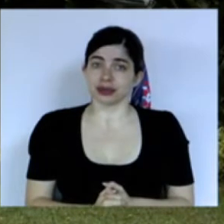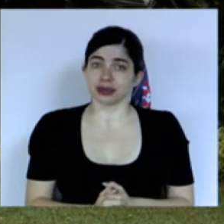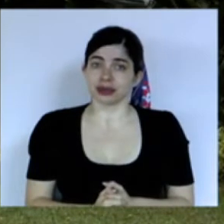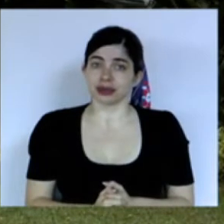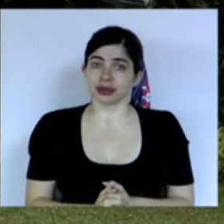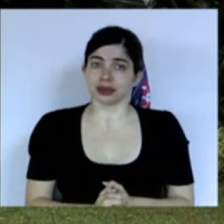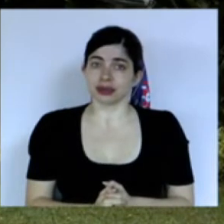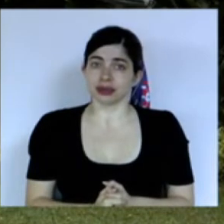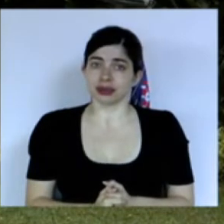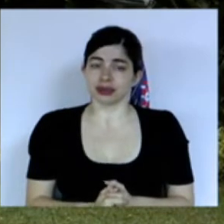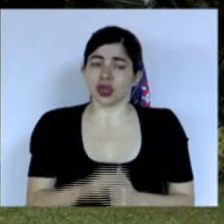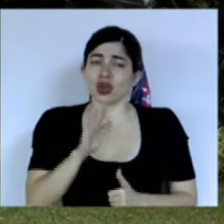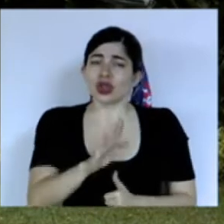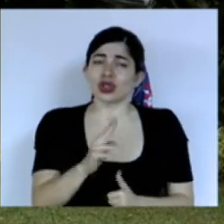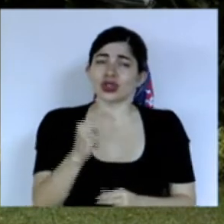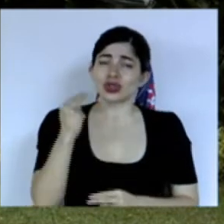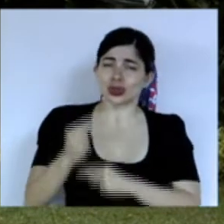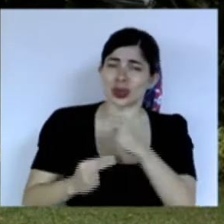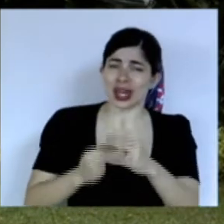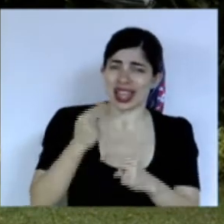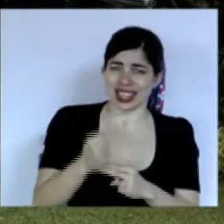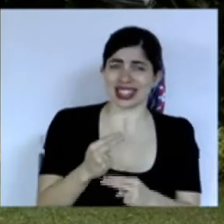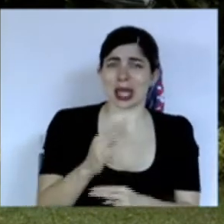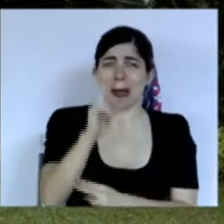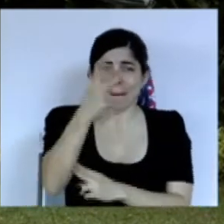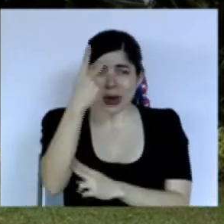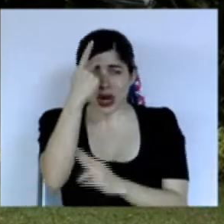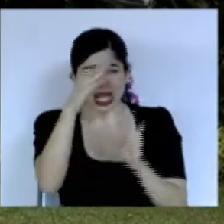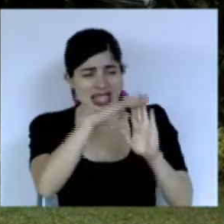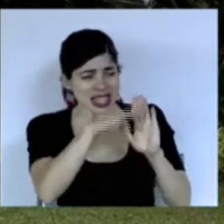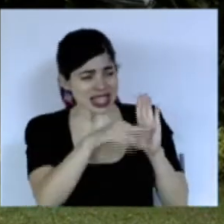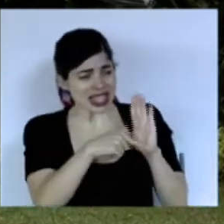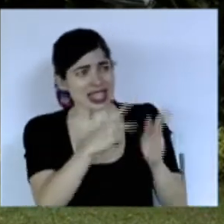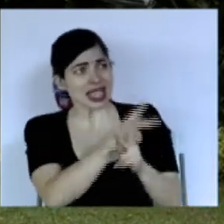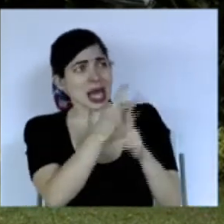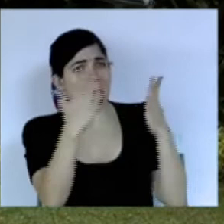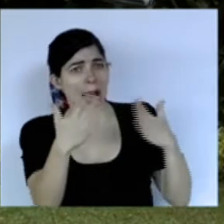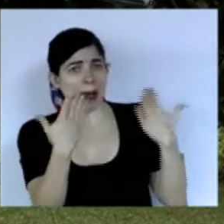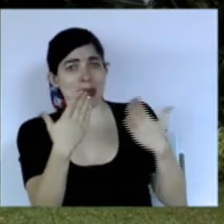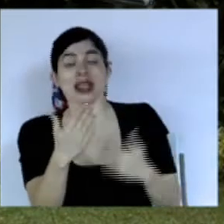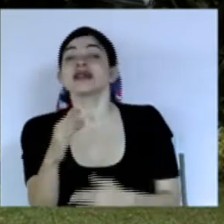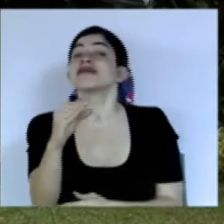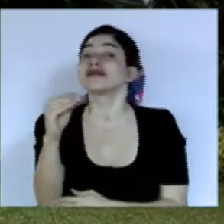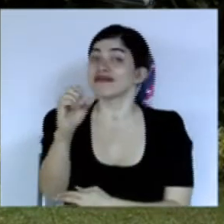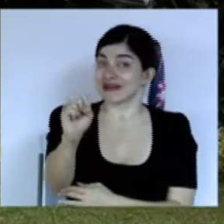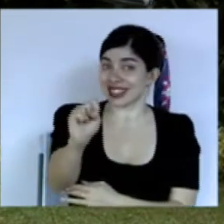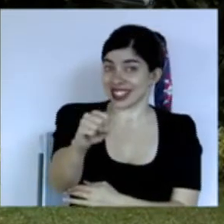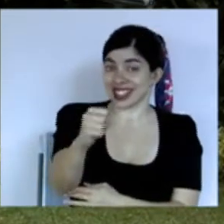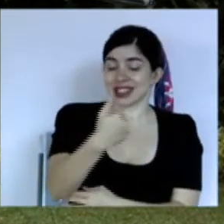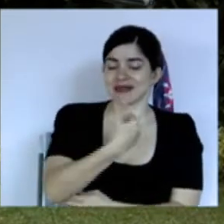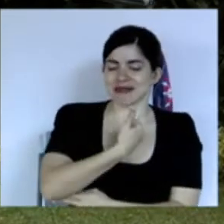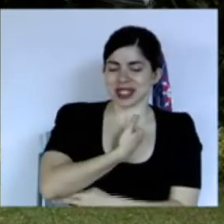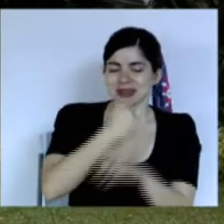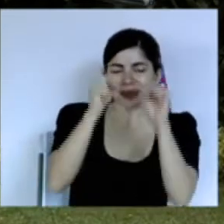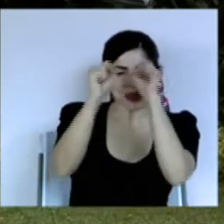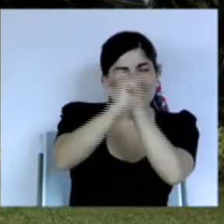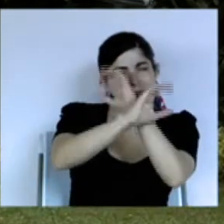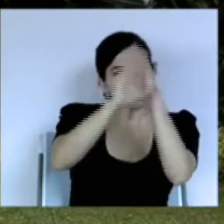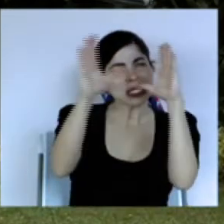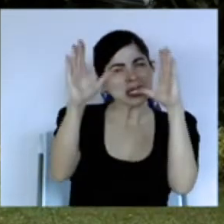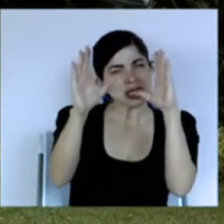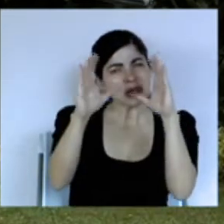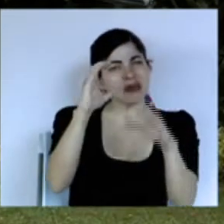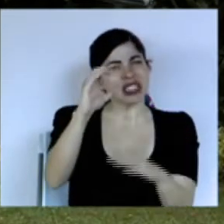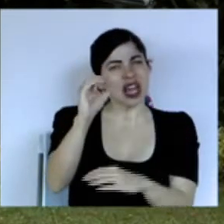con su legado de políticas de sostenibilidad y si con su visión de